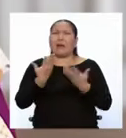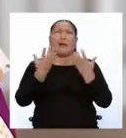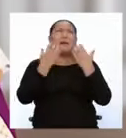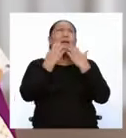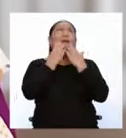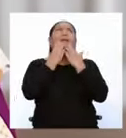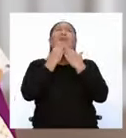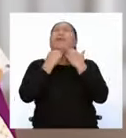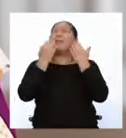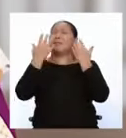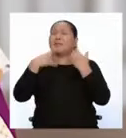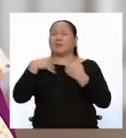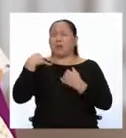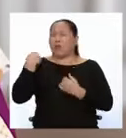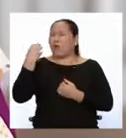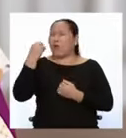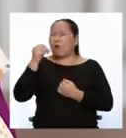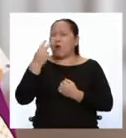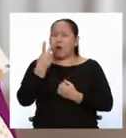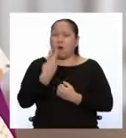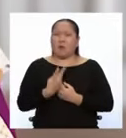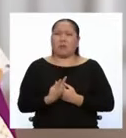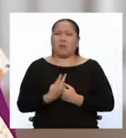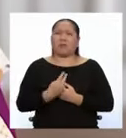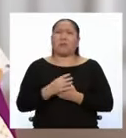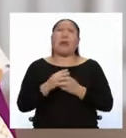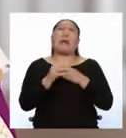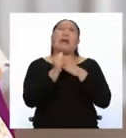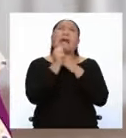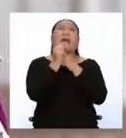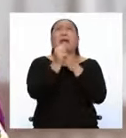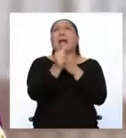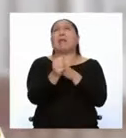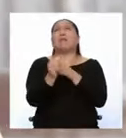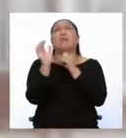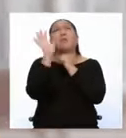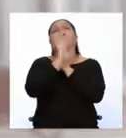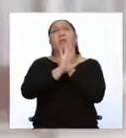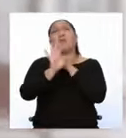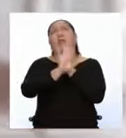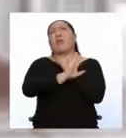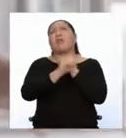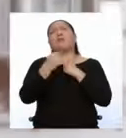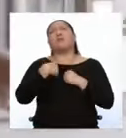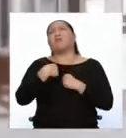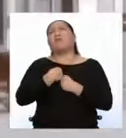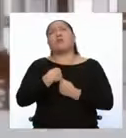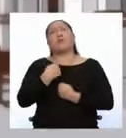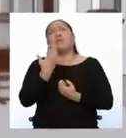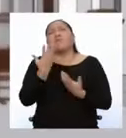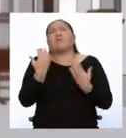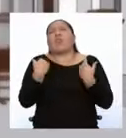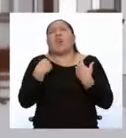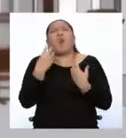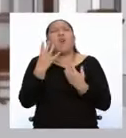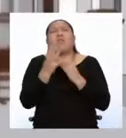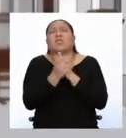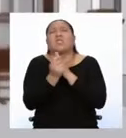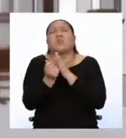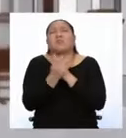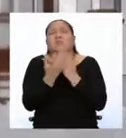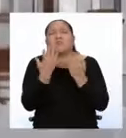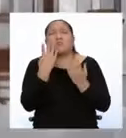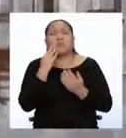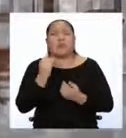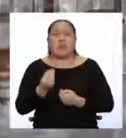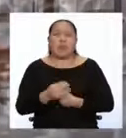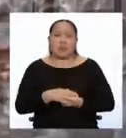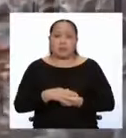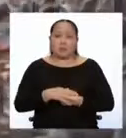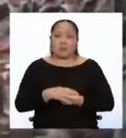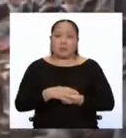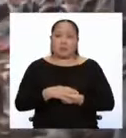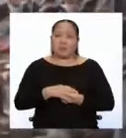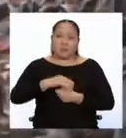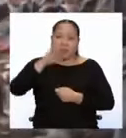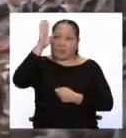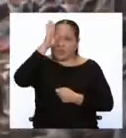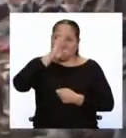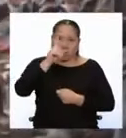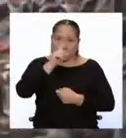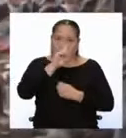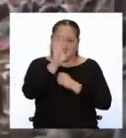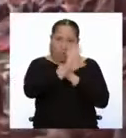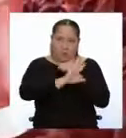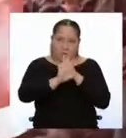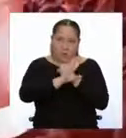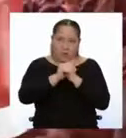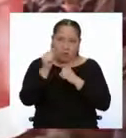demasiado jóvenes! ¡Líganos y protégenos de nuestra inexperiencia! Bueno, Dios no los protegió